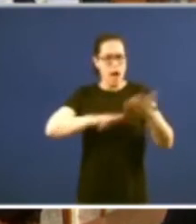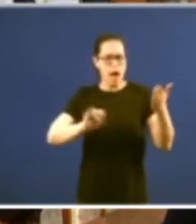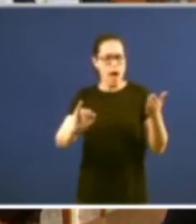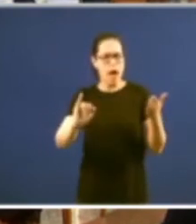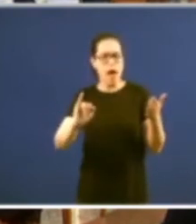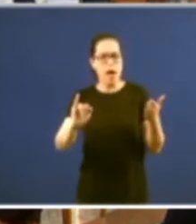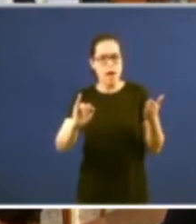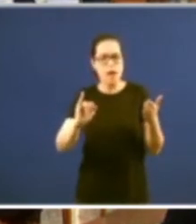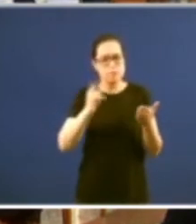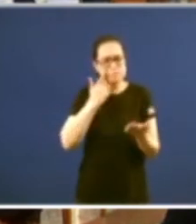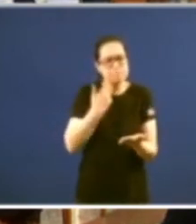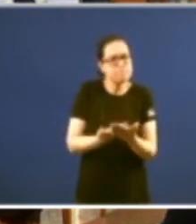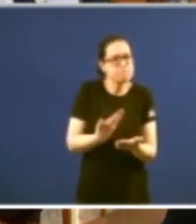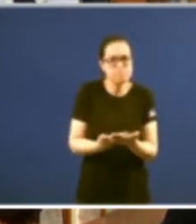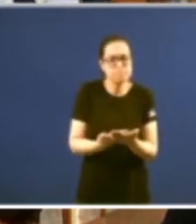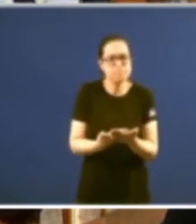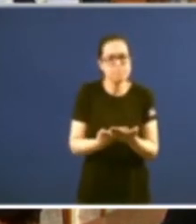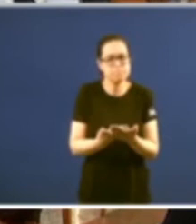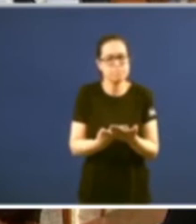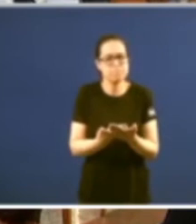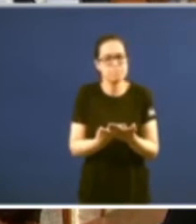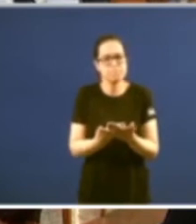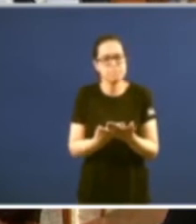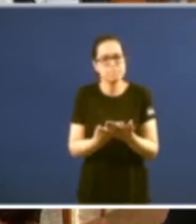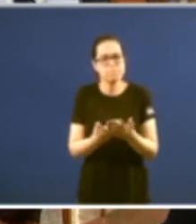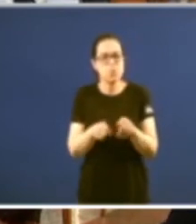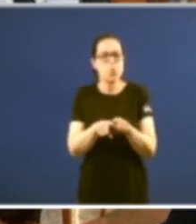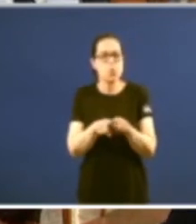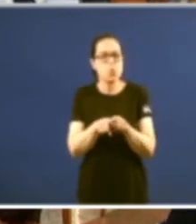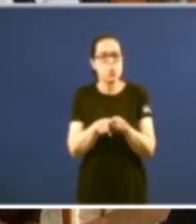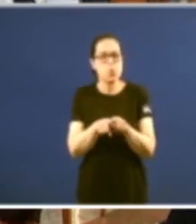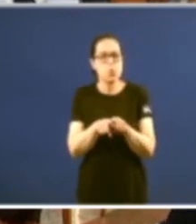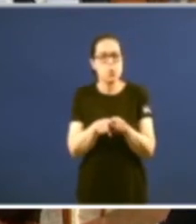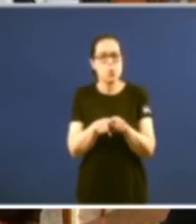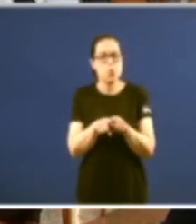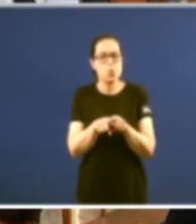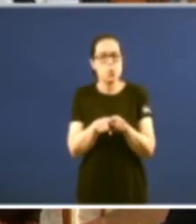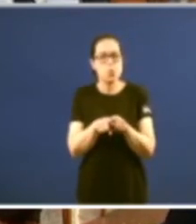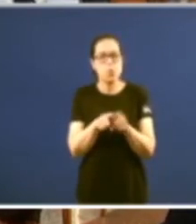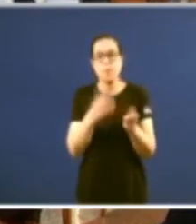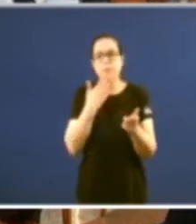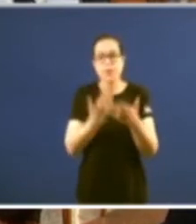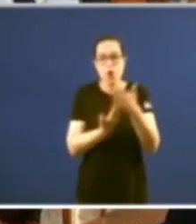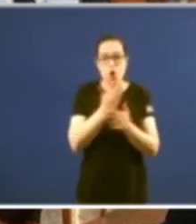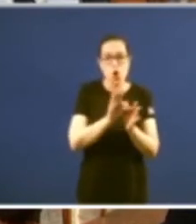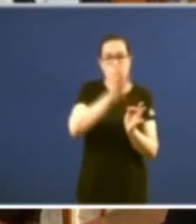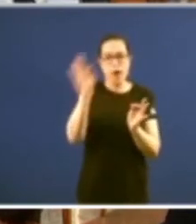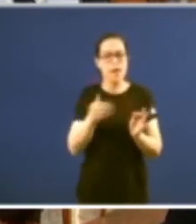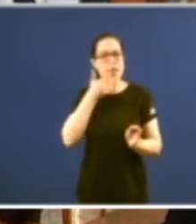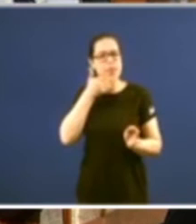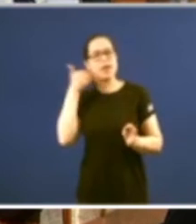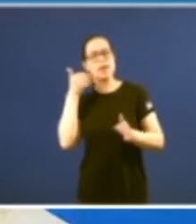son testemunha ferramenta de importantes en fitos como a famosa xornada pola dignidade de Galicia e